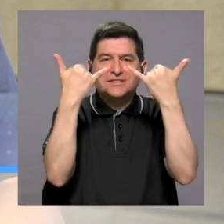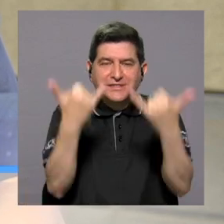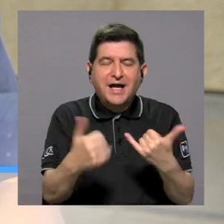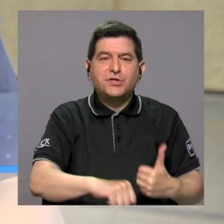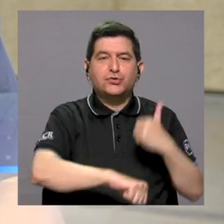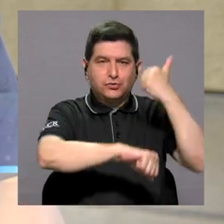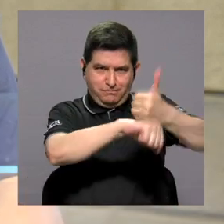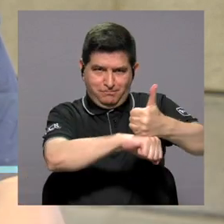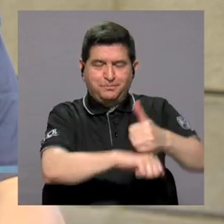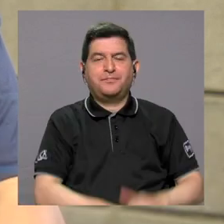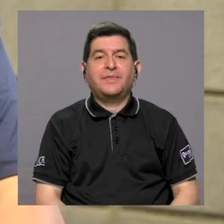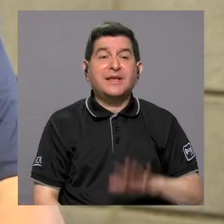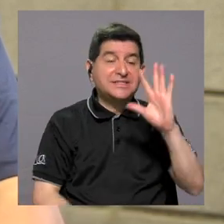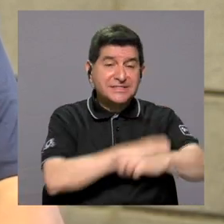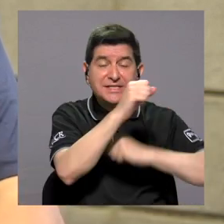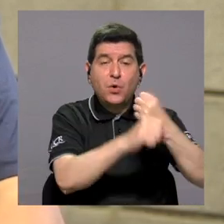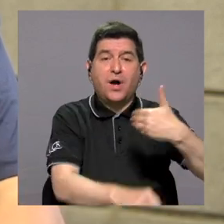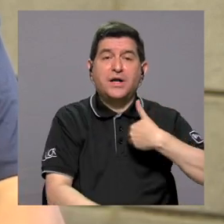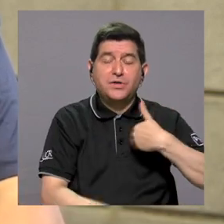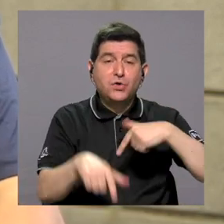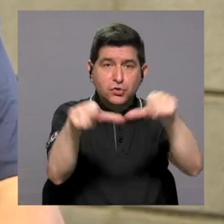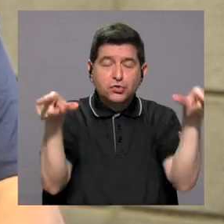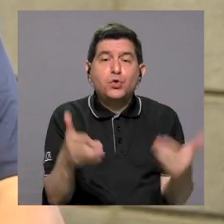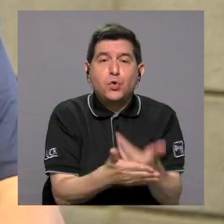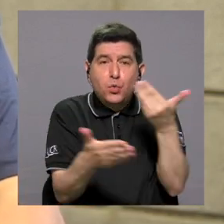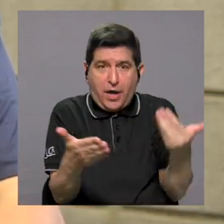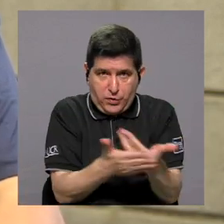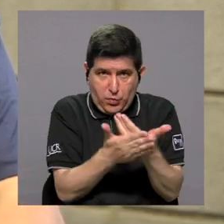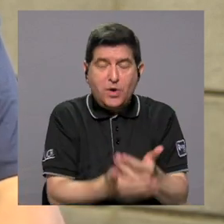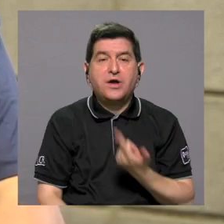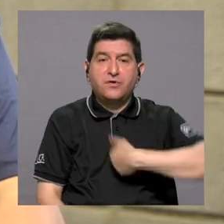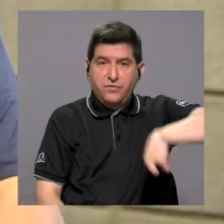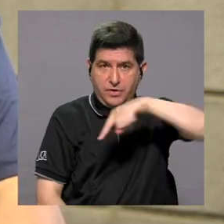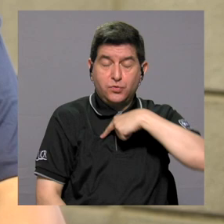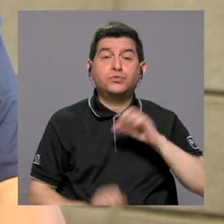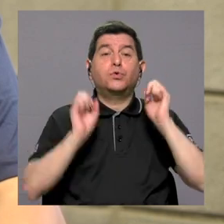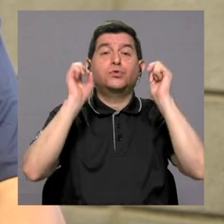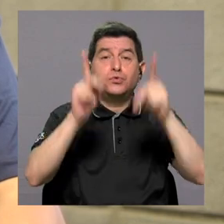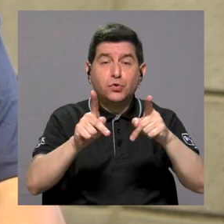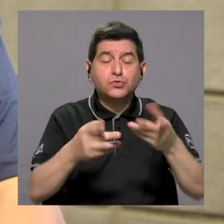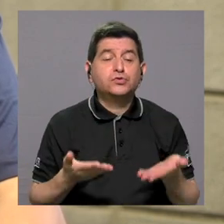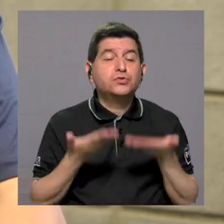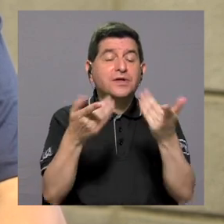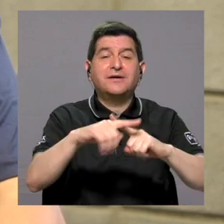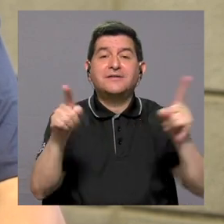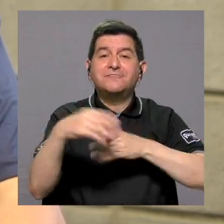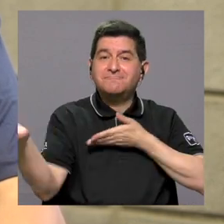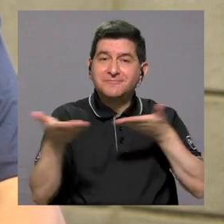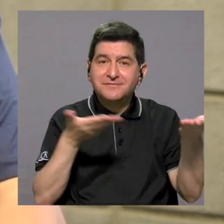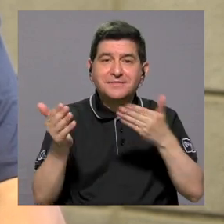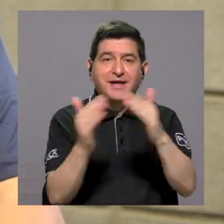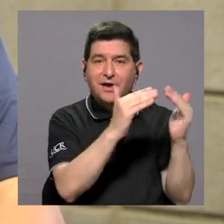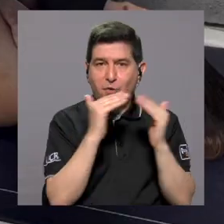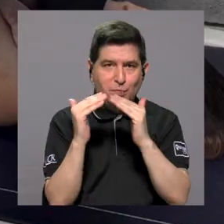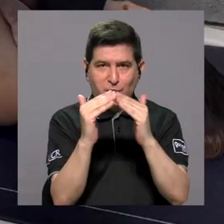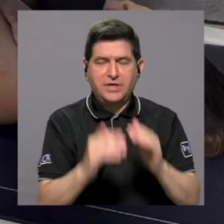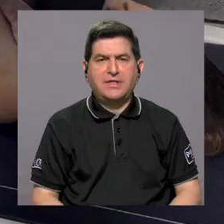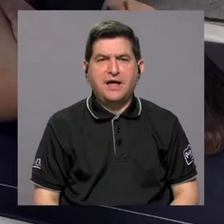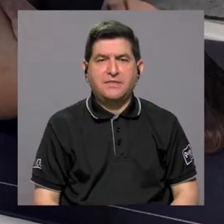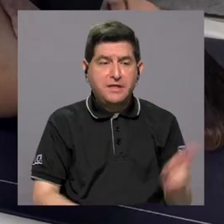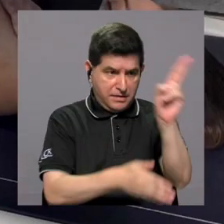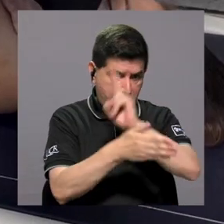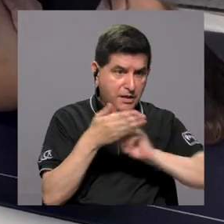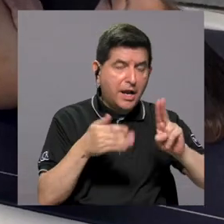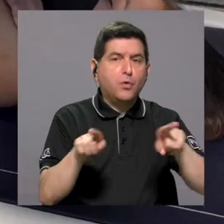haberse fundado y cinco años de contar con instalaciones nuevas, con las cuales hemos tenido la oportunidad de ofrecer distintos servicios a la comunidad, tanto